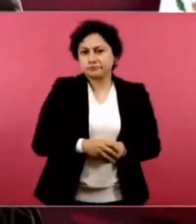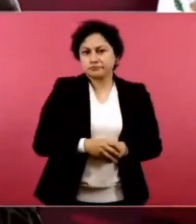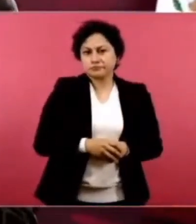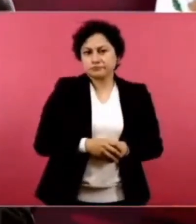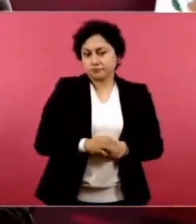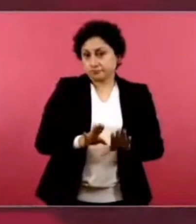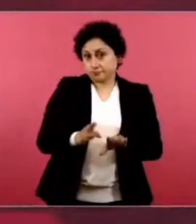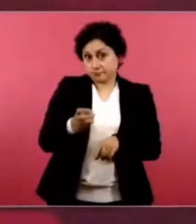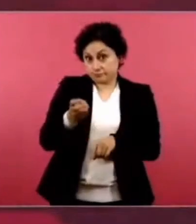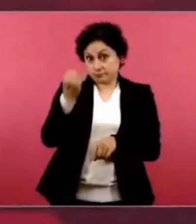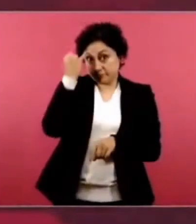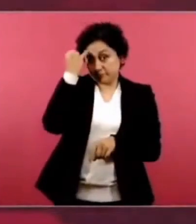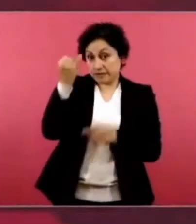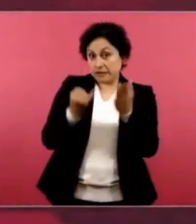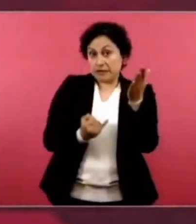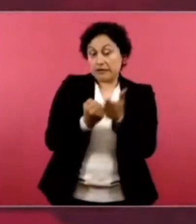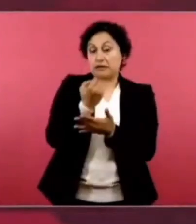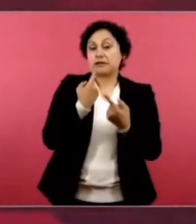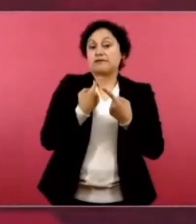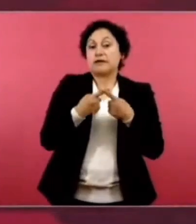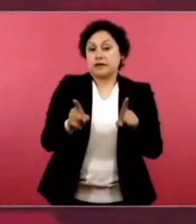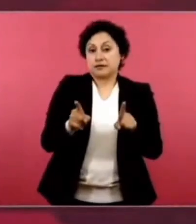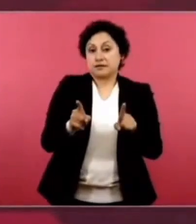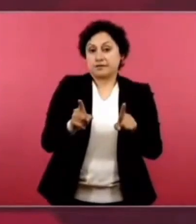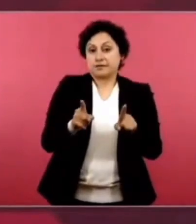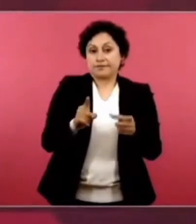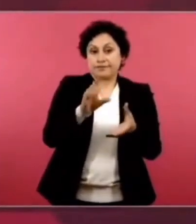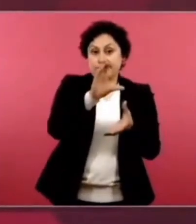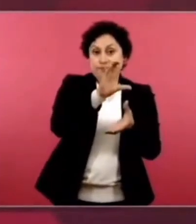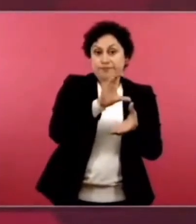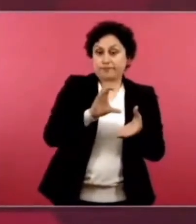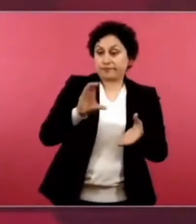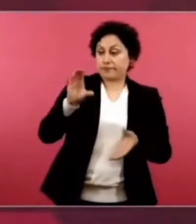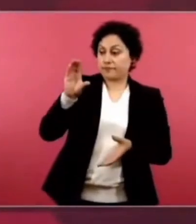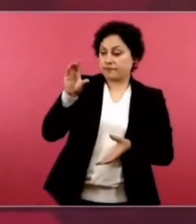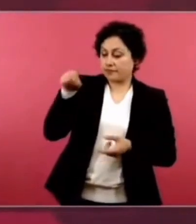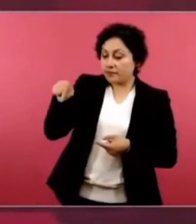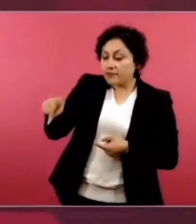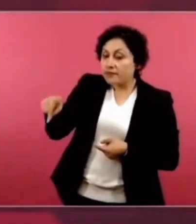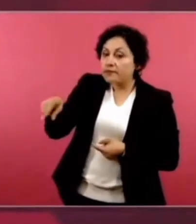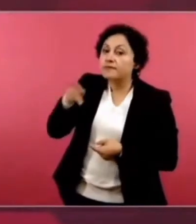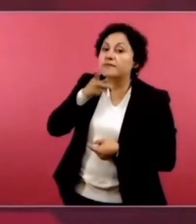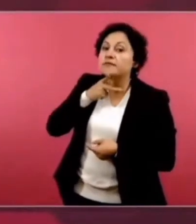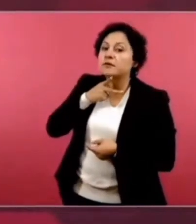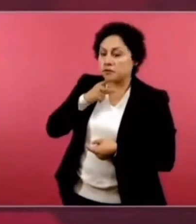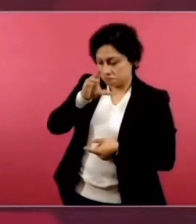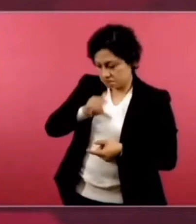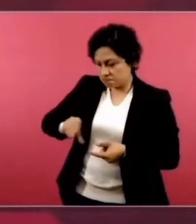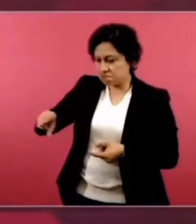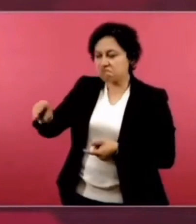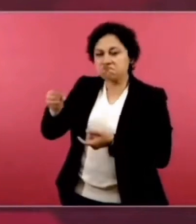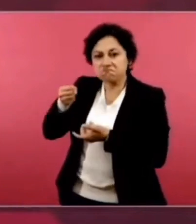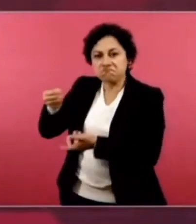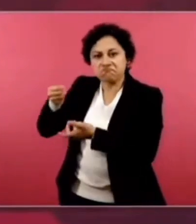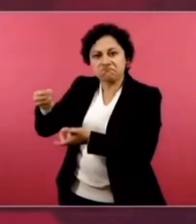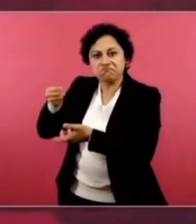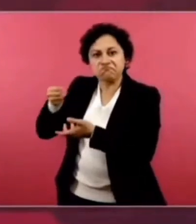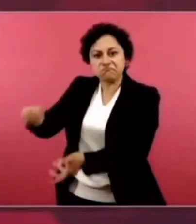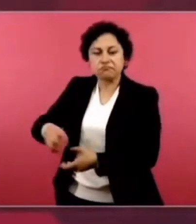política y destinar la inversión a donde está el petróleo. Entonces,